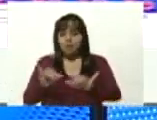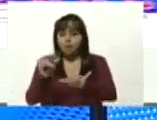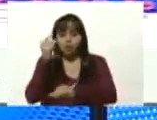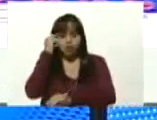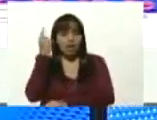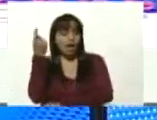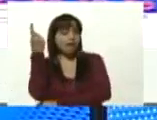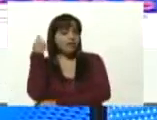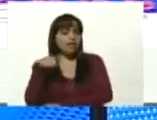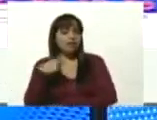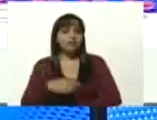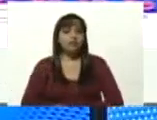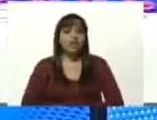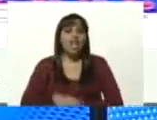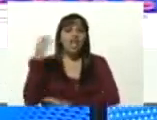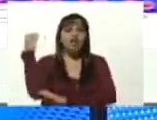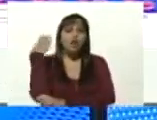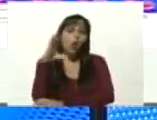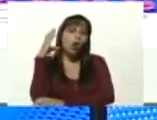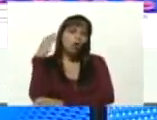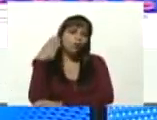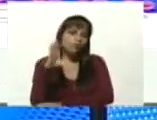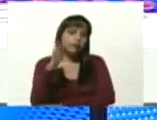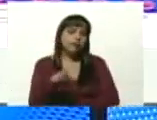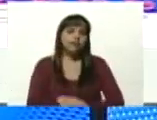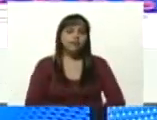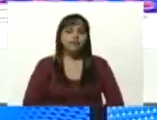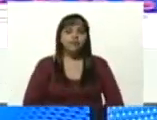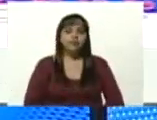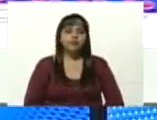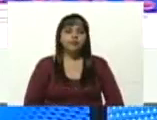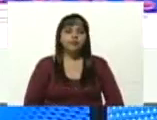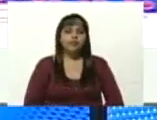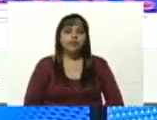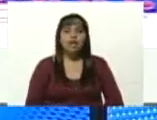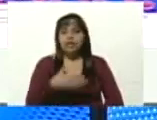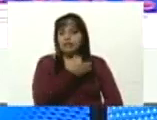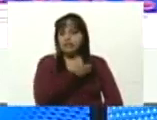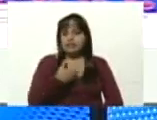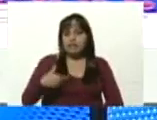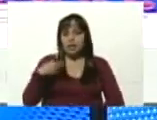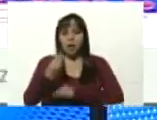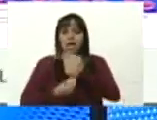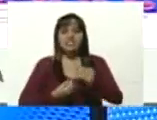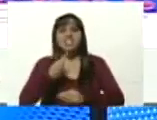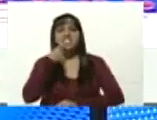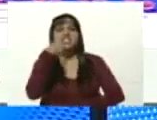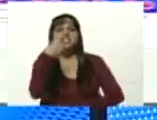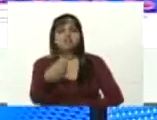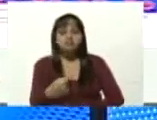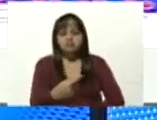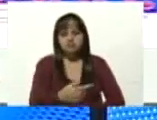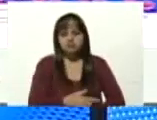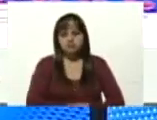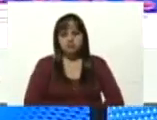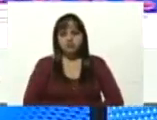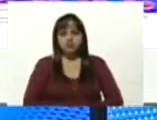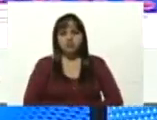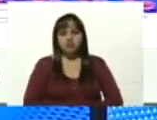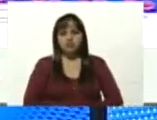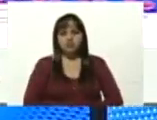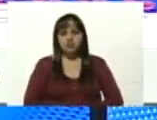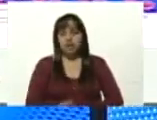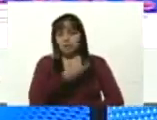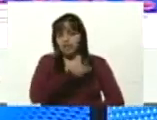desde Colombia se pretendió dar órdenes desde el palacio